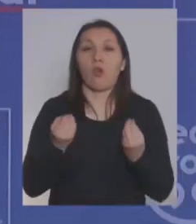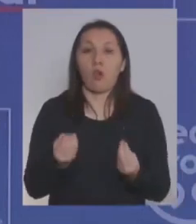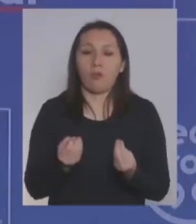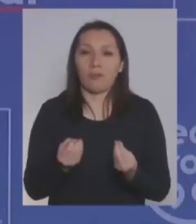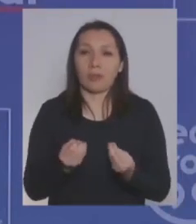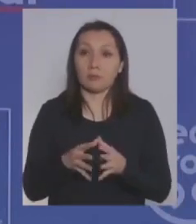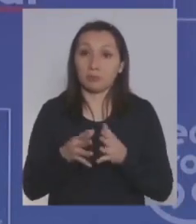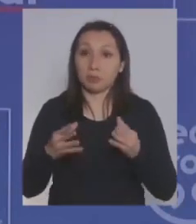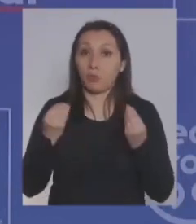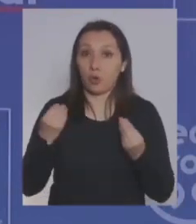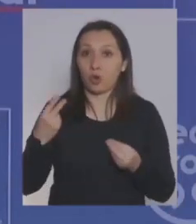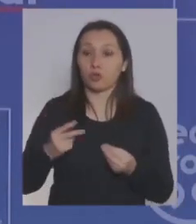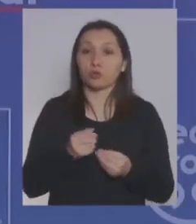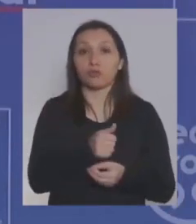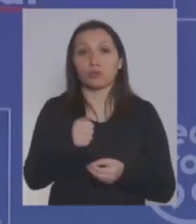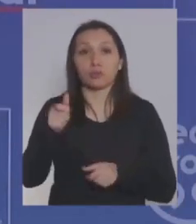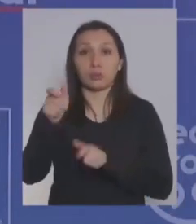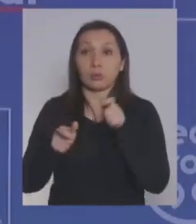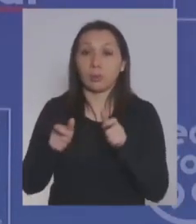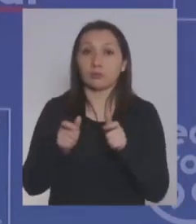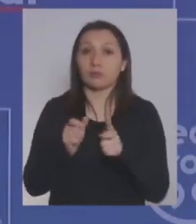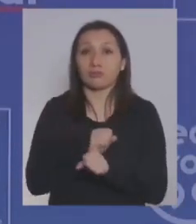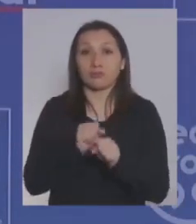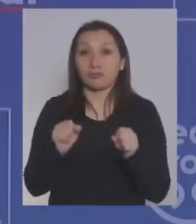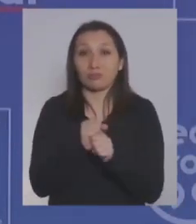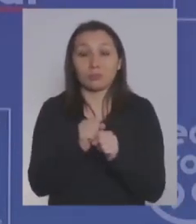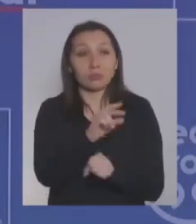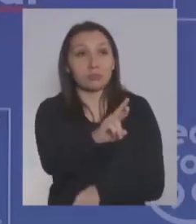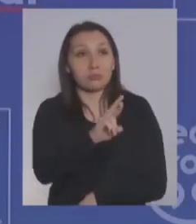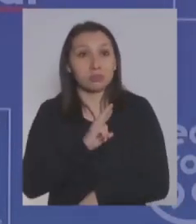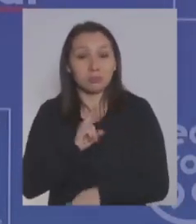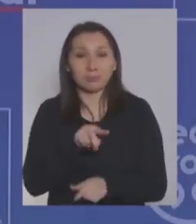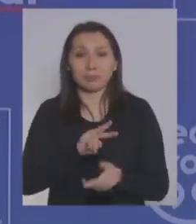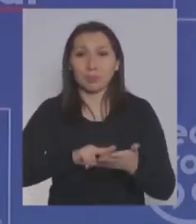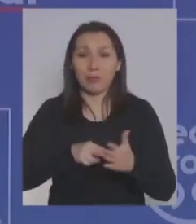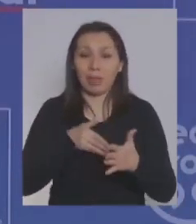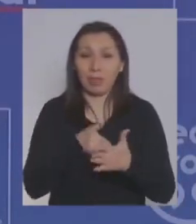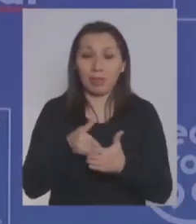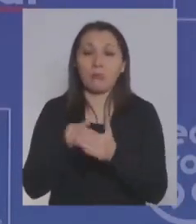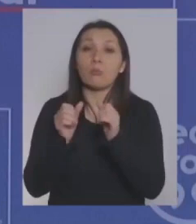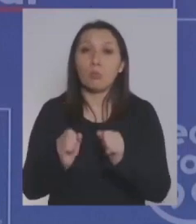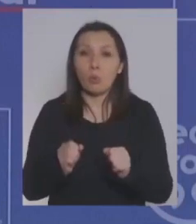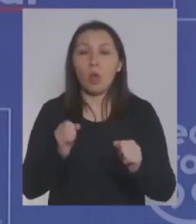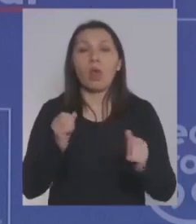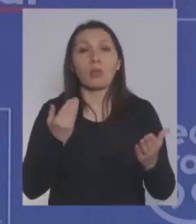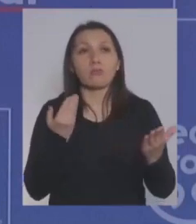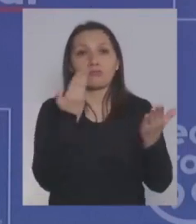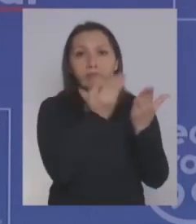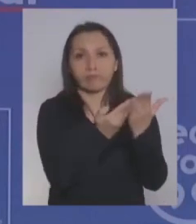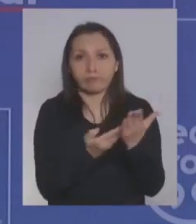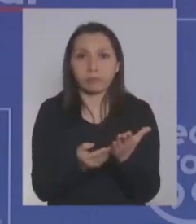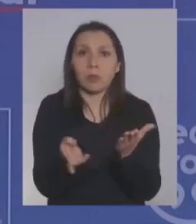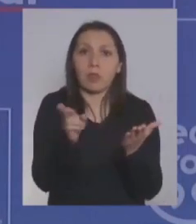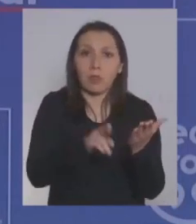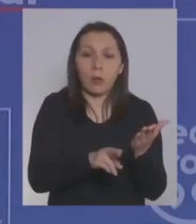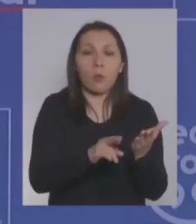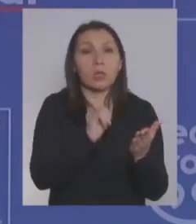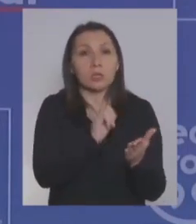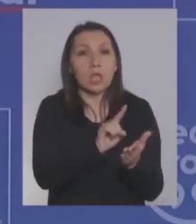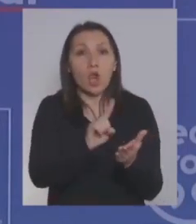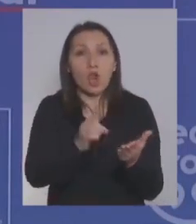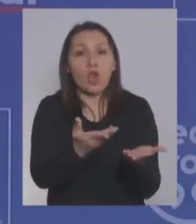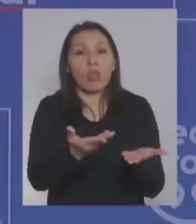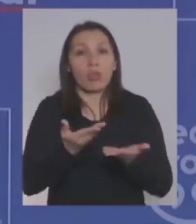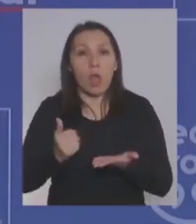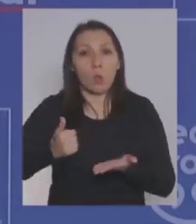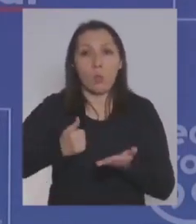gran noticia, que es que todas las personas que todavía no pudieron ver solucionados estos problemas van a poder presentar sus antecedentes y acceder si les corresponde